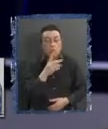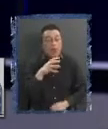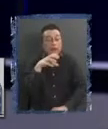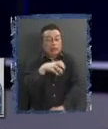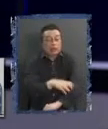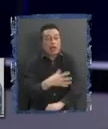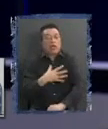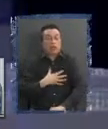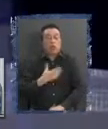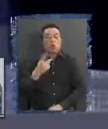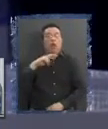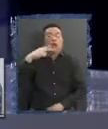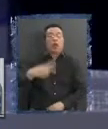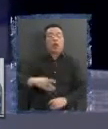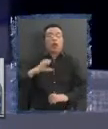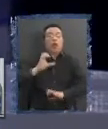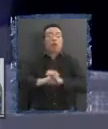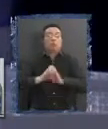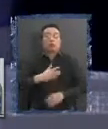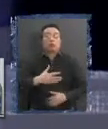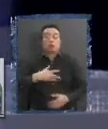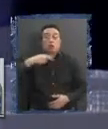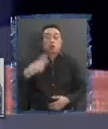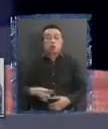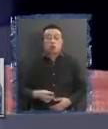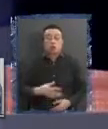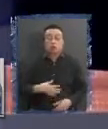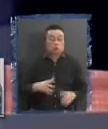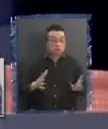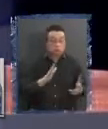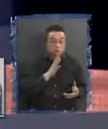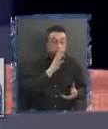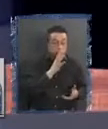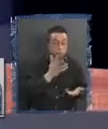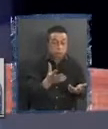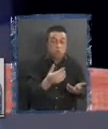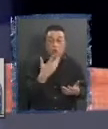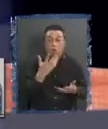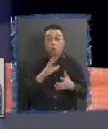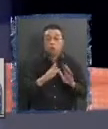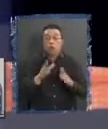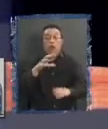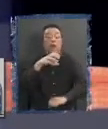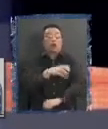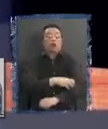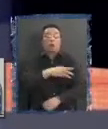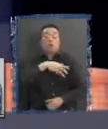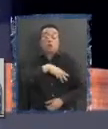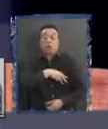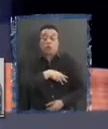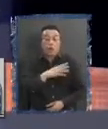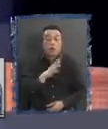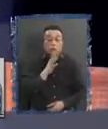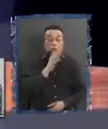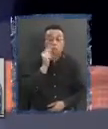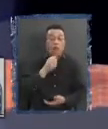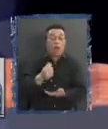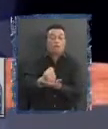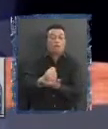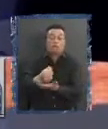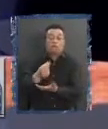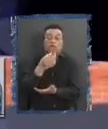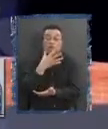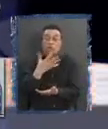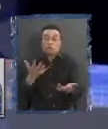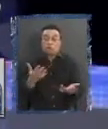empresa propia? No, no sé si alguien quiere generar una, por ejemplo, en el caso de la región metropolitana, no ¿Cómo sería una farmacia? Tiltil, no, no,